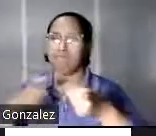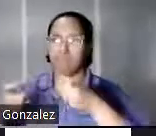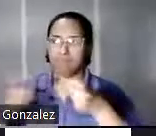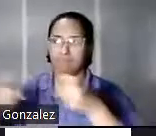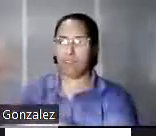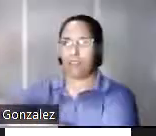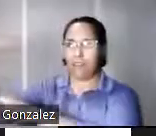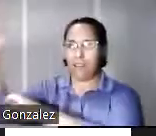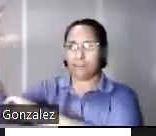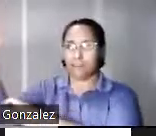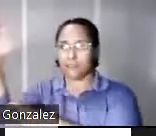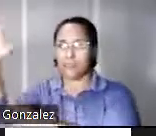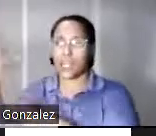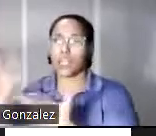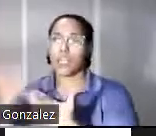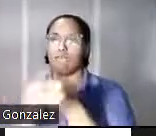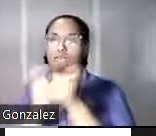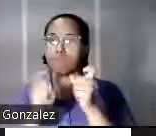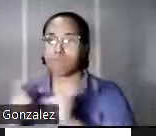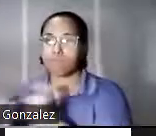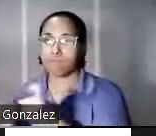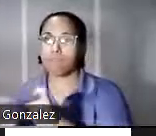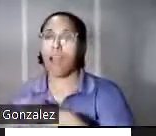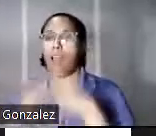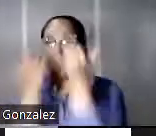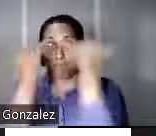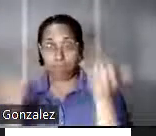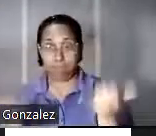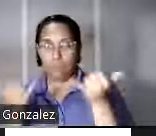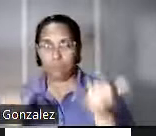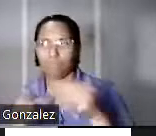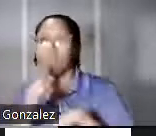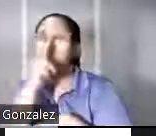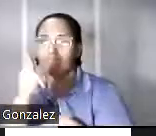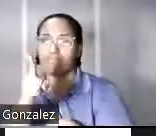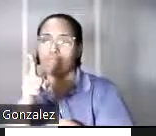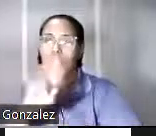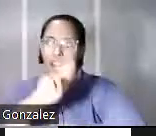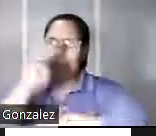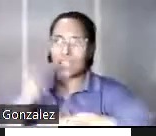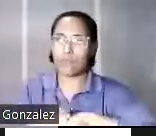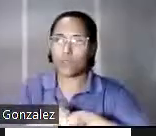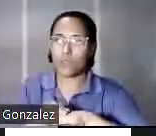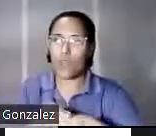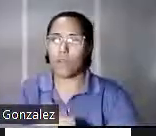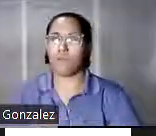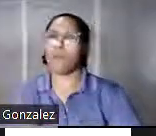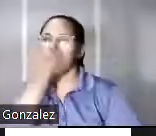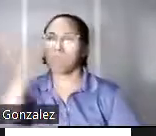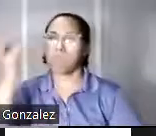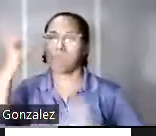y atemperar sus instalaciones a la realidad de una naturaleza marcada por el calentamiento global,